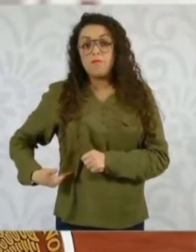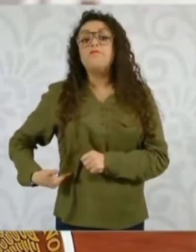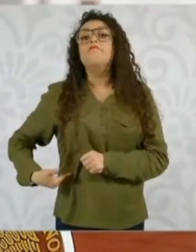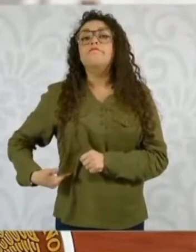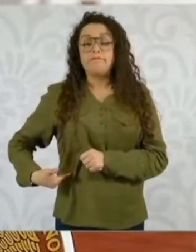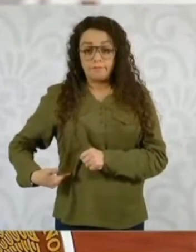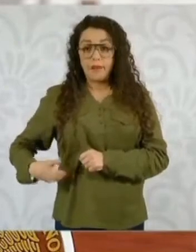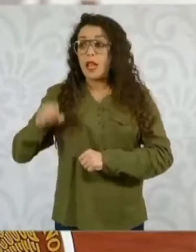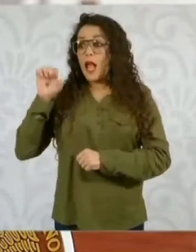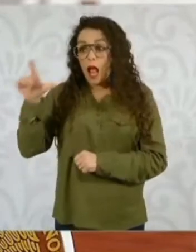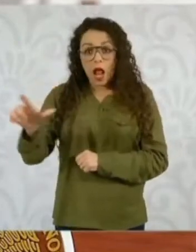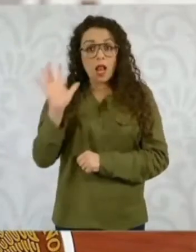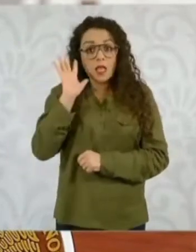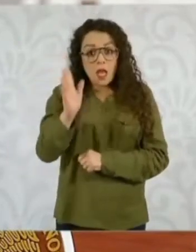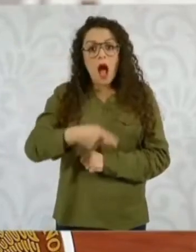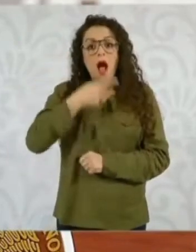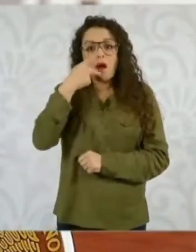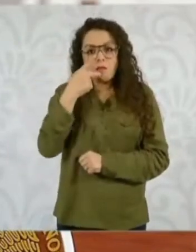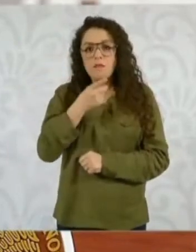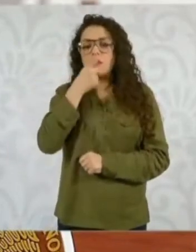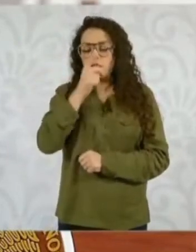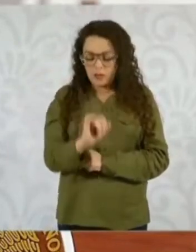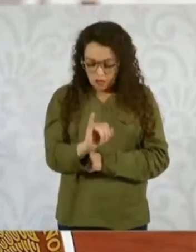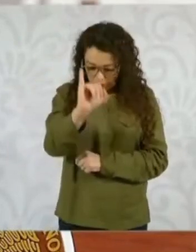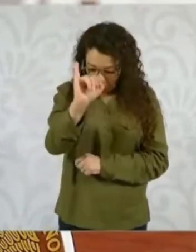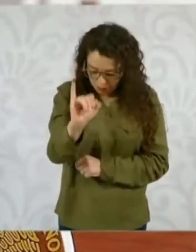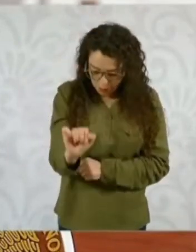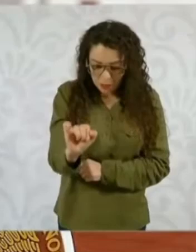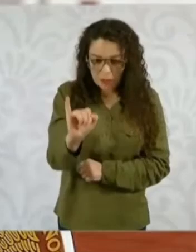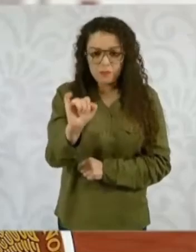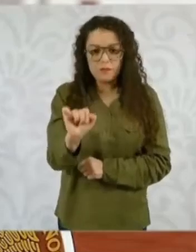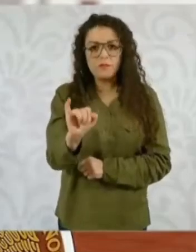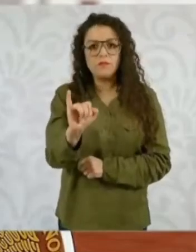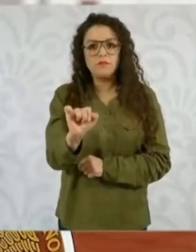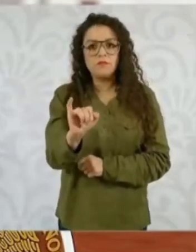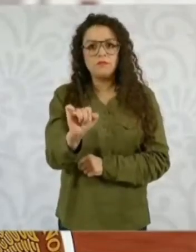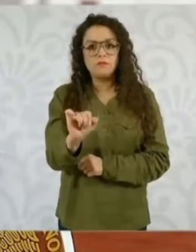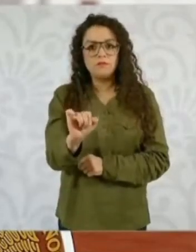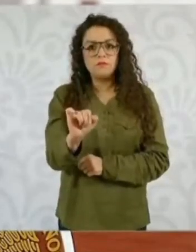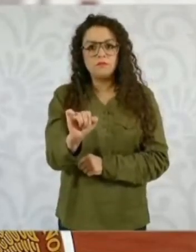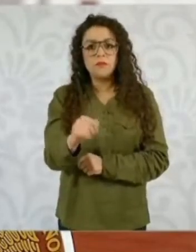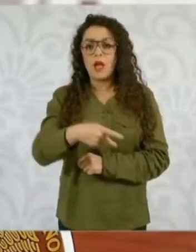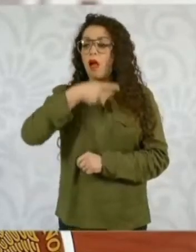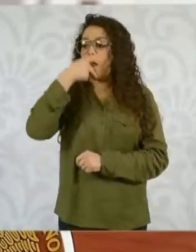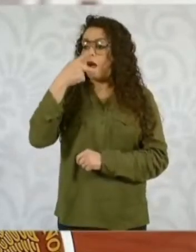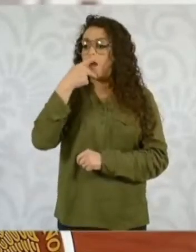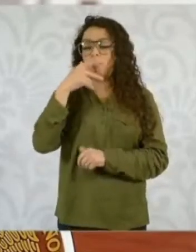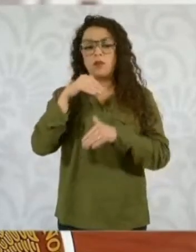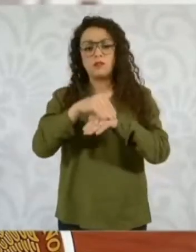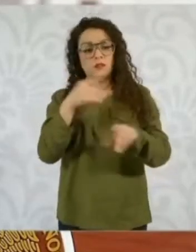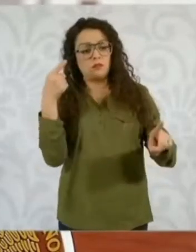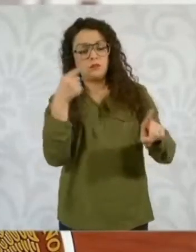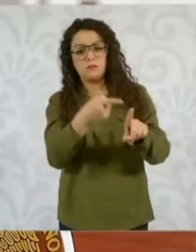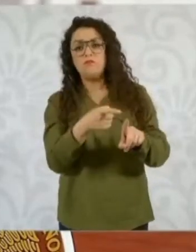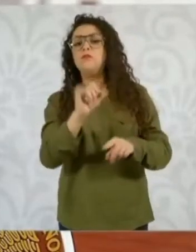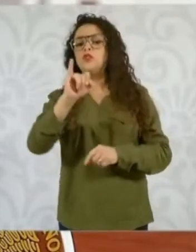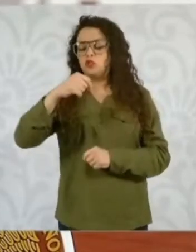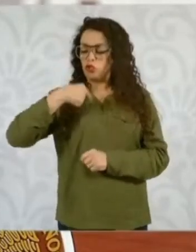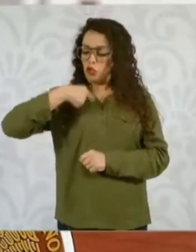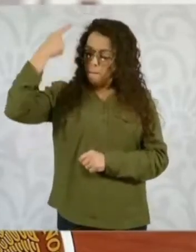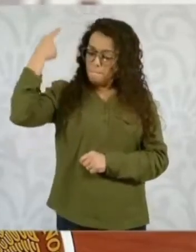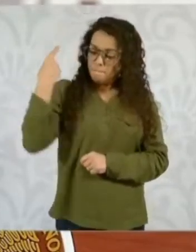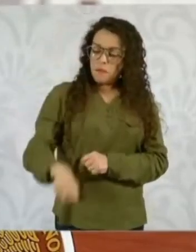y además se jactó de lo que ocurrió de ordenar esa